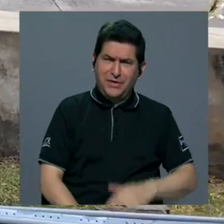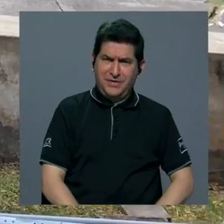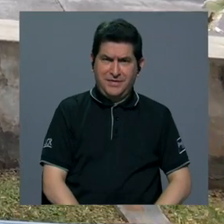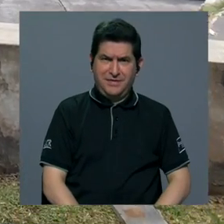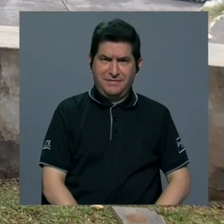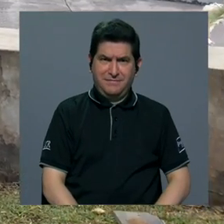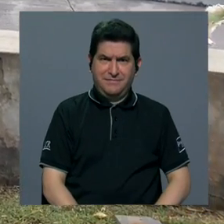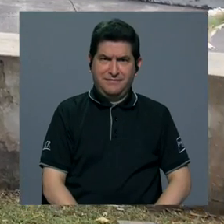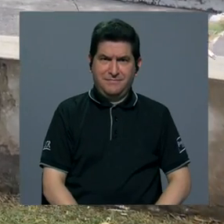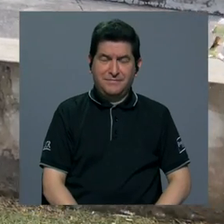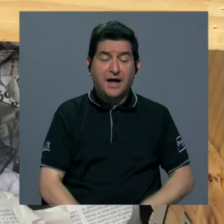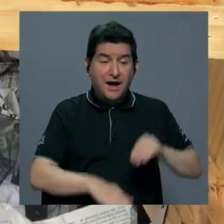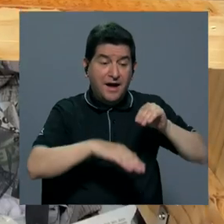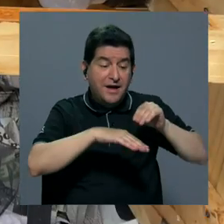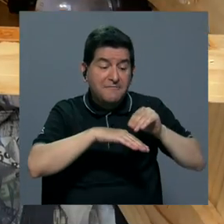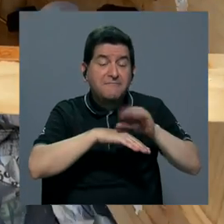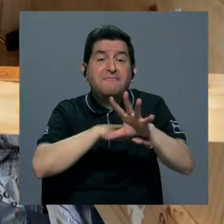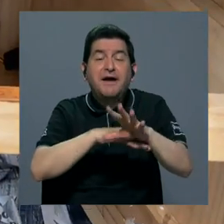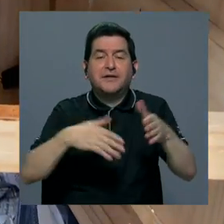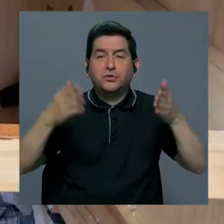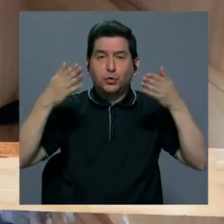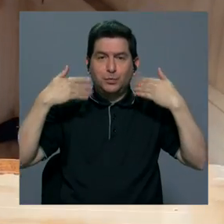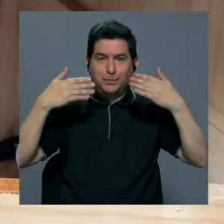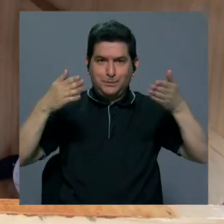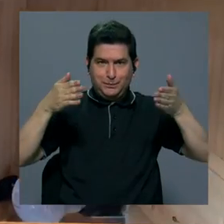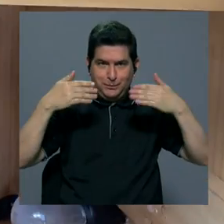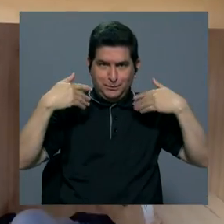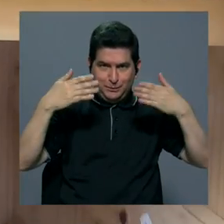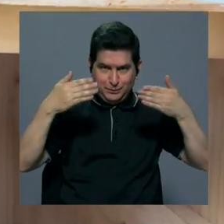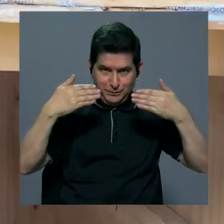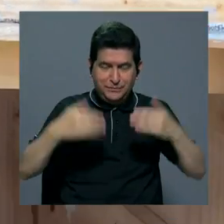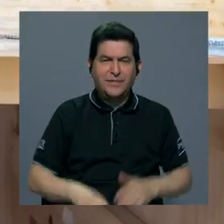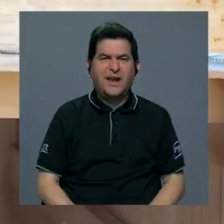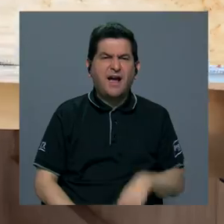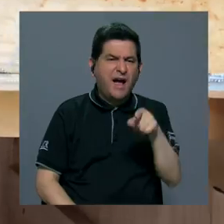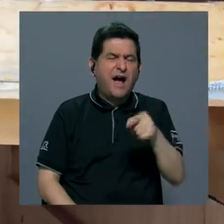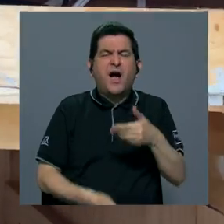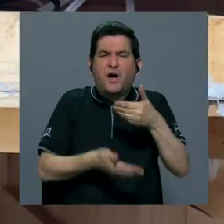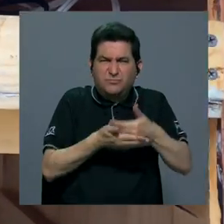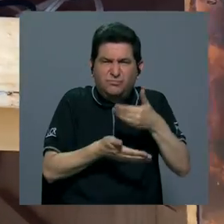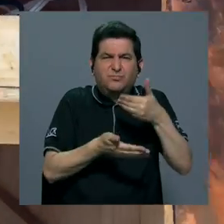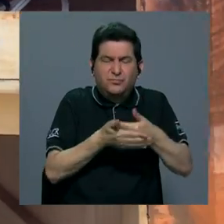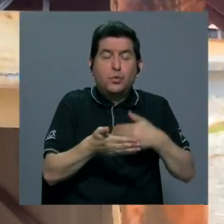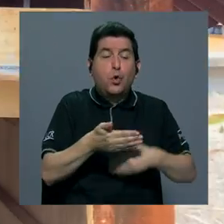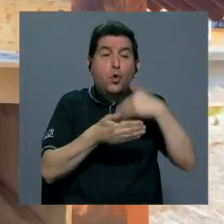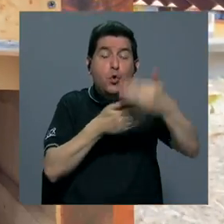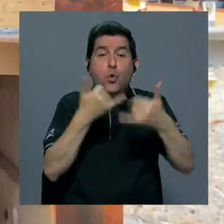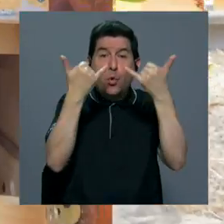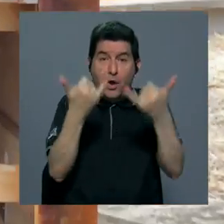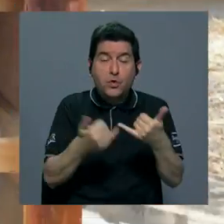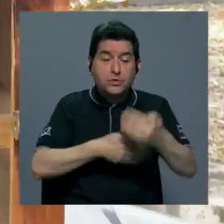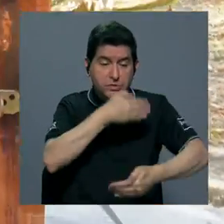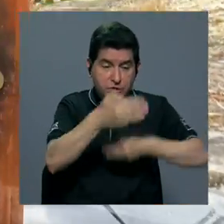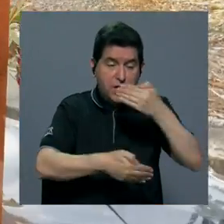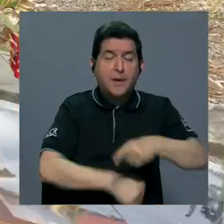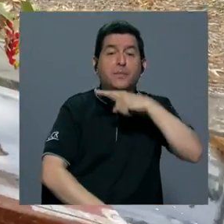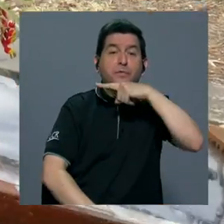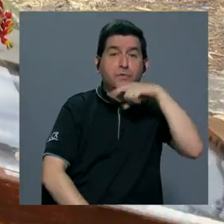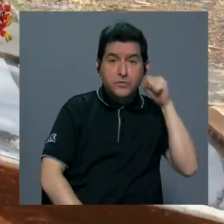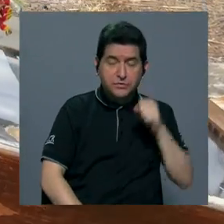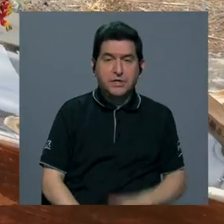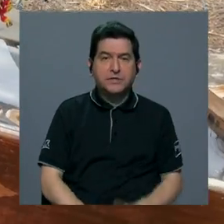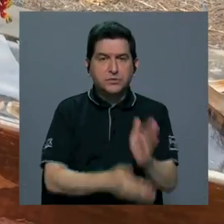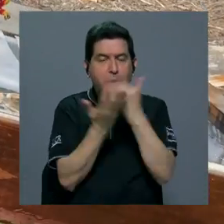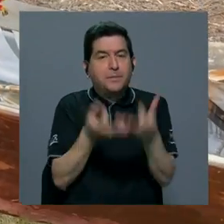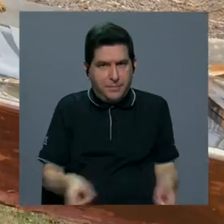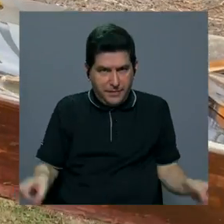por los efectos climáticos se tiende a humedecer después de que ha pasado el proceso de